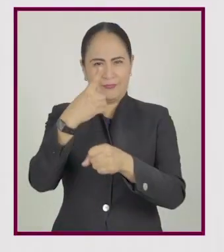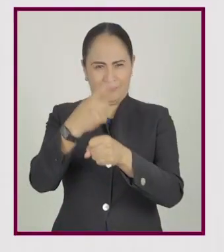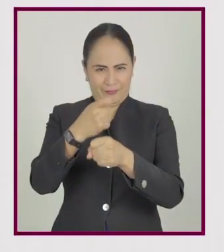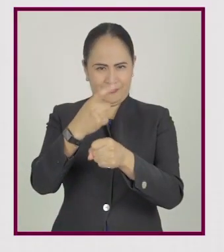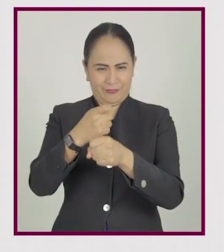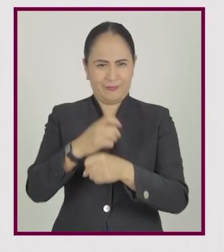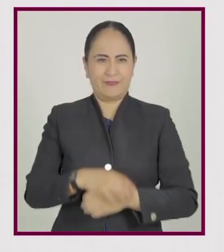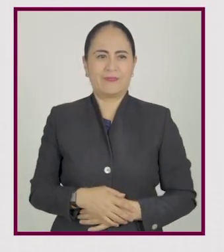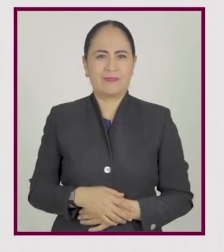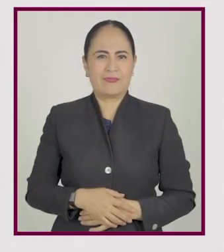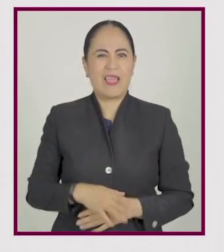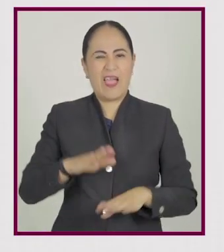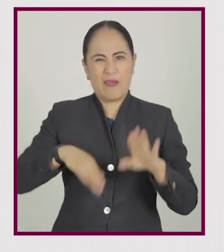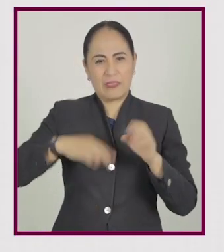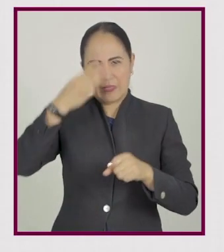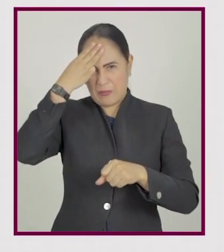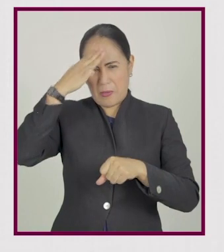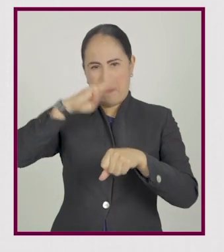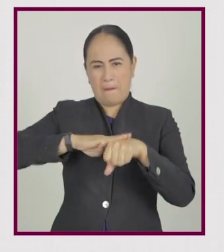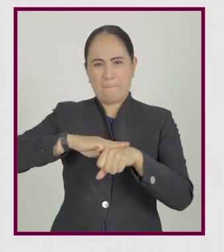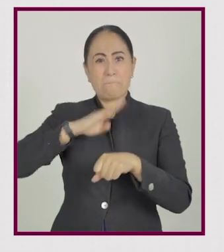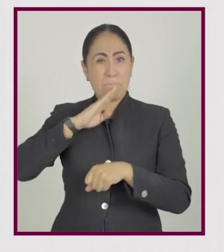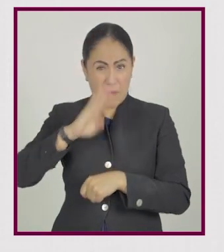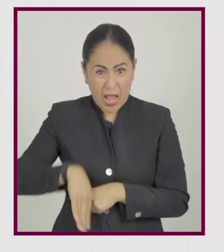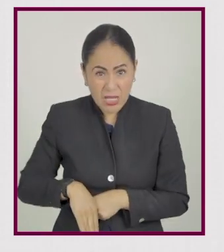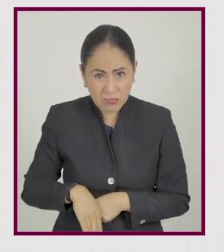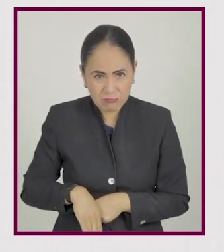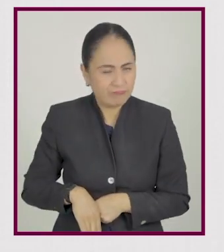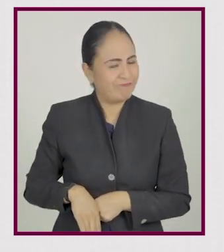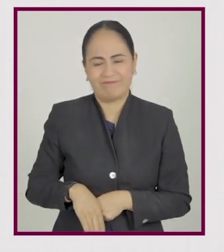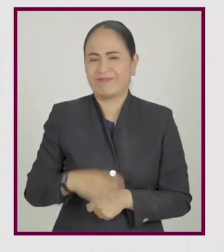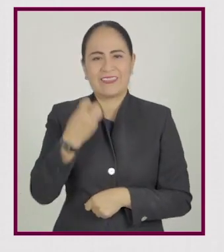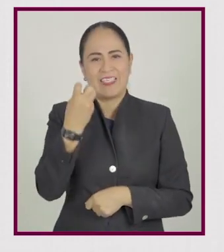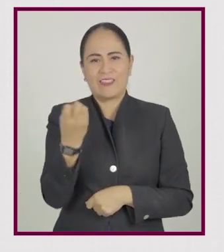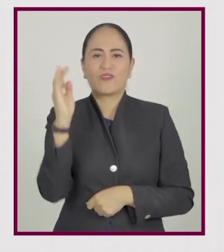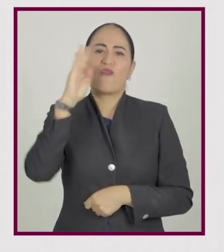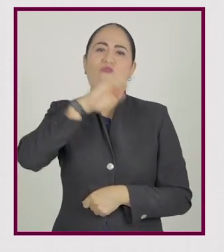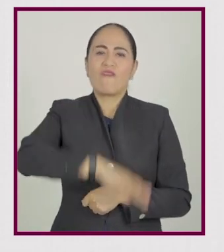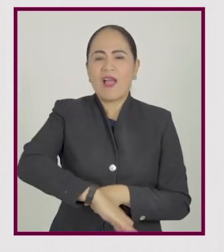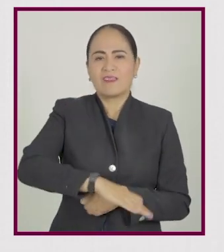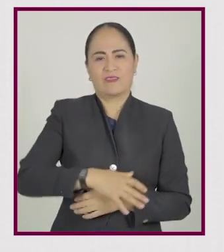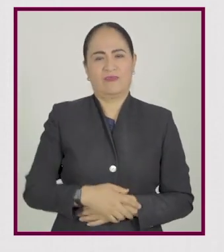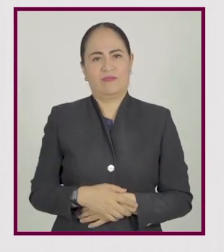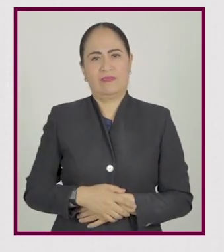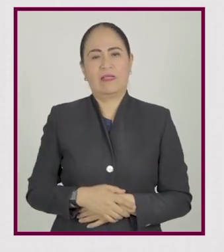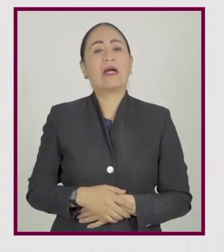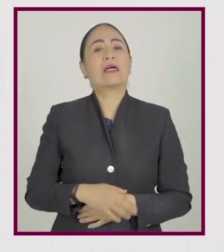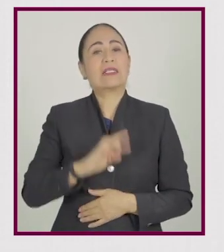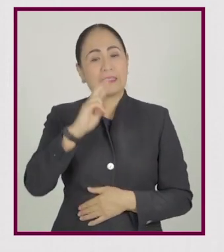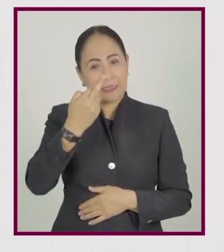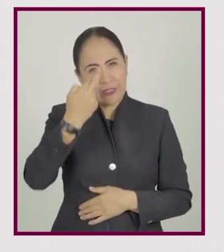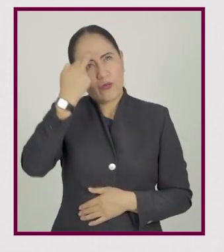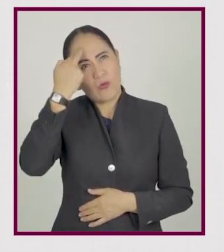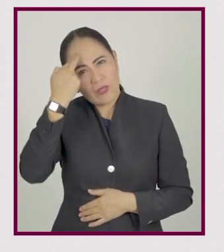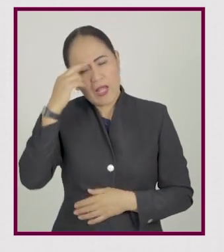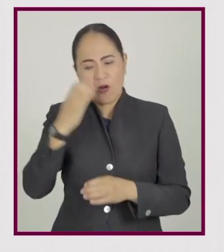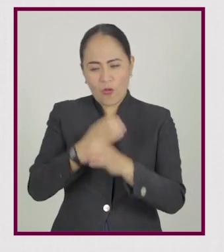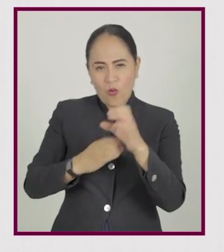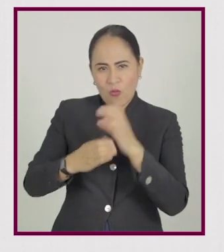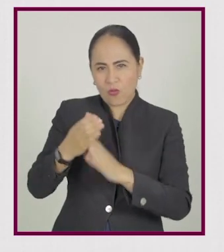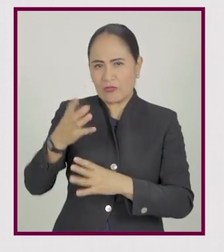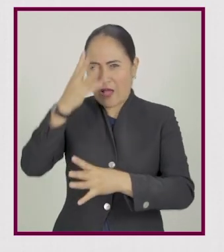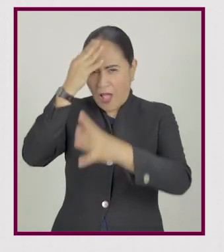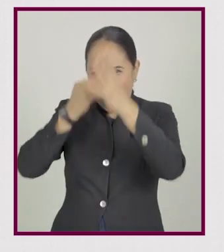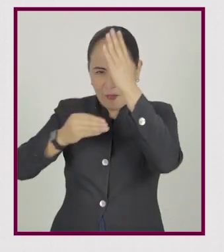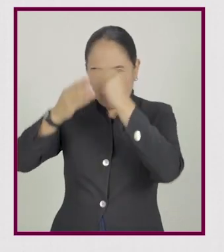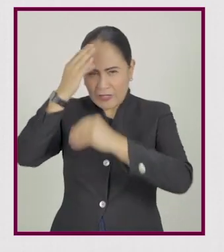Primero, tenemos mala memoria. Falso. Hay que tomar en cuenta que para poder recordar y aprender cosas,